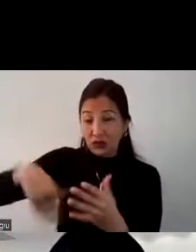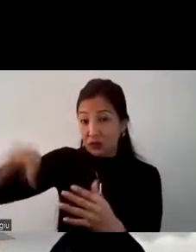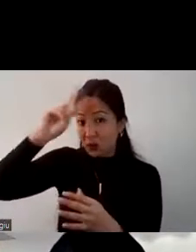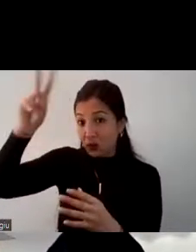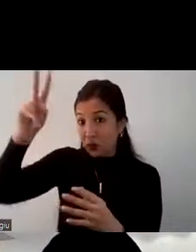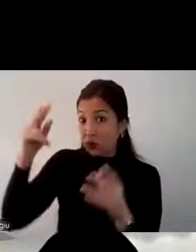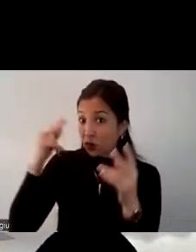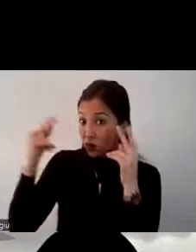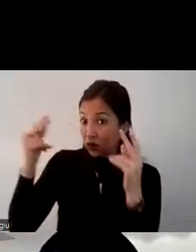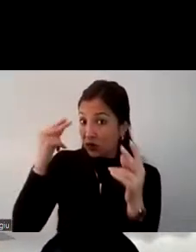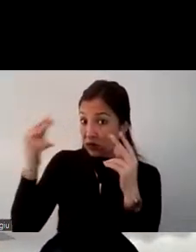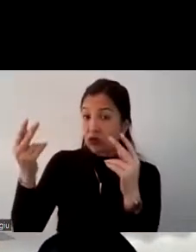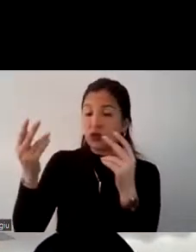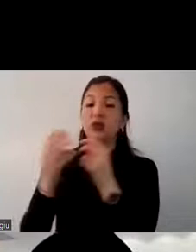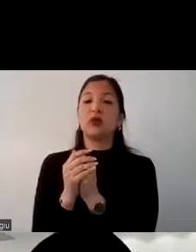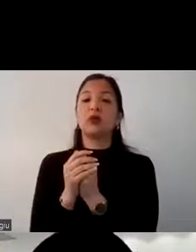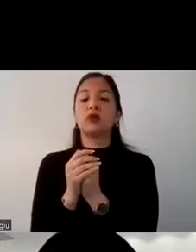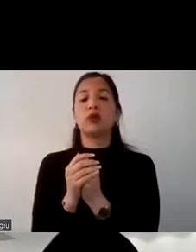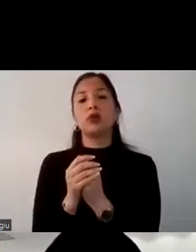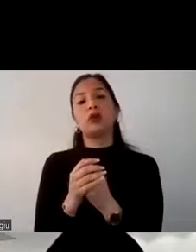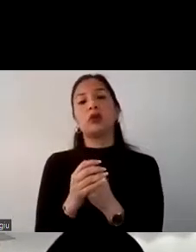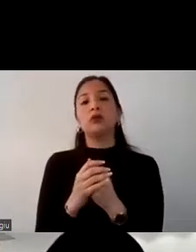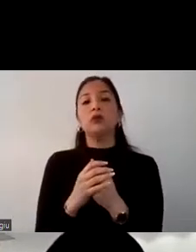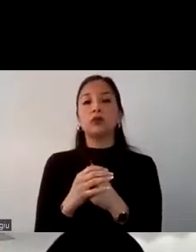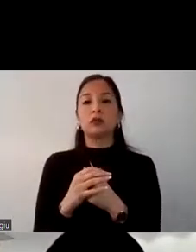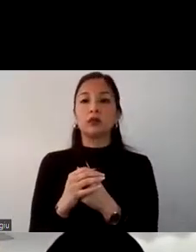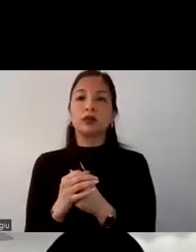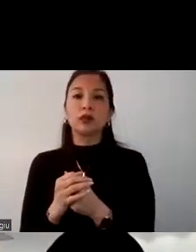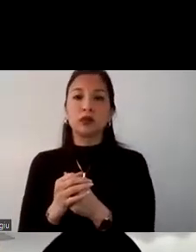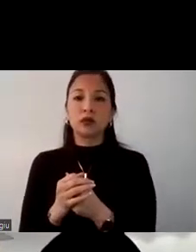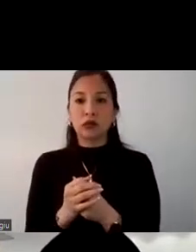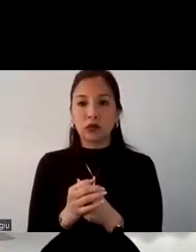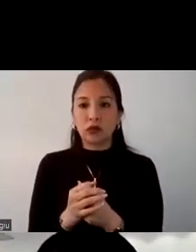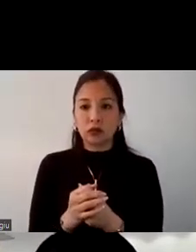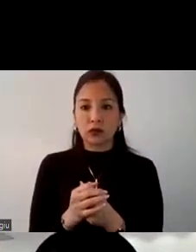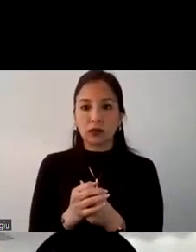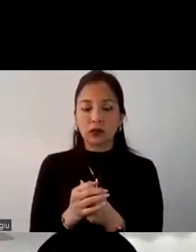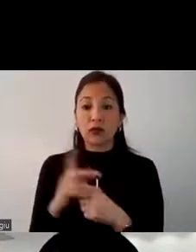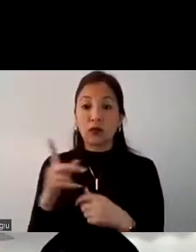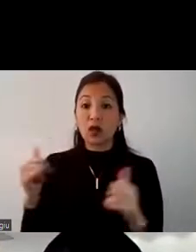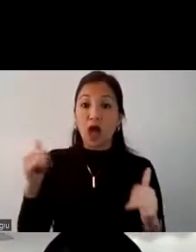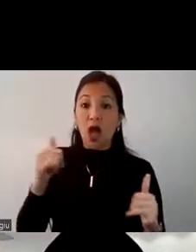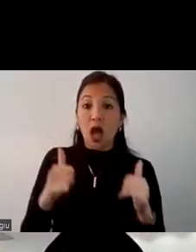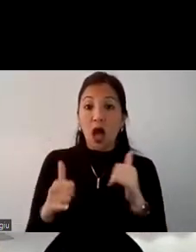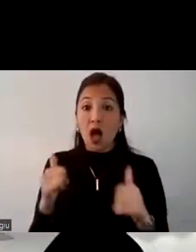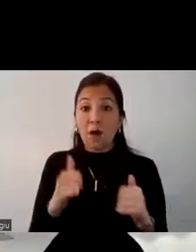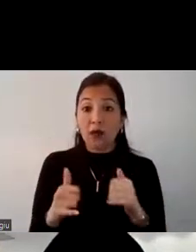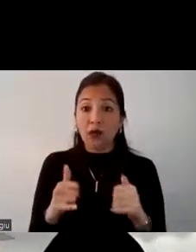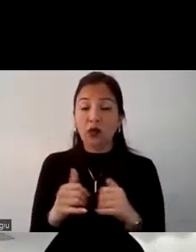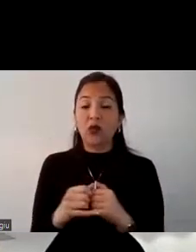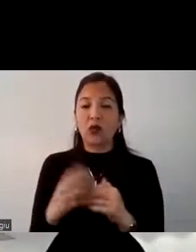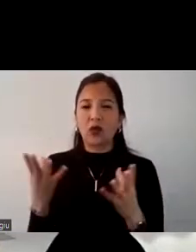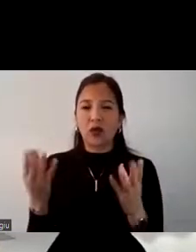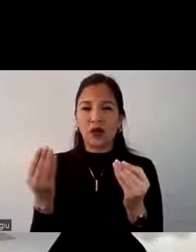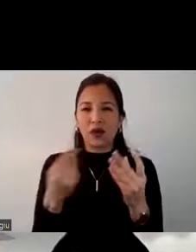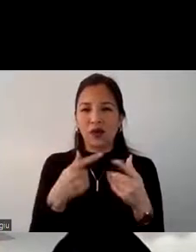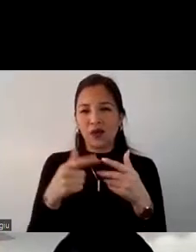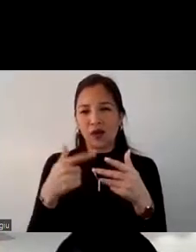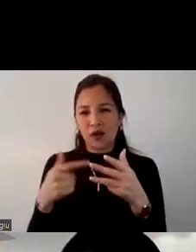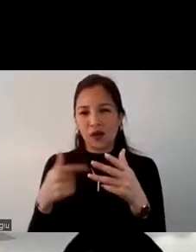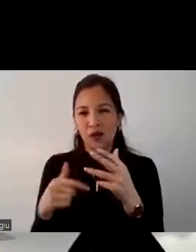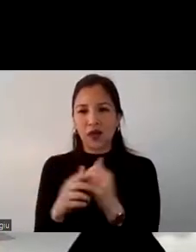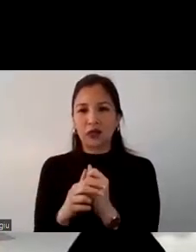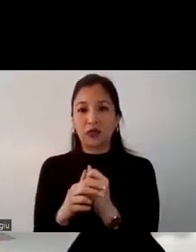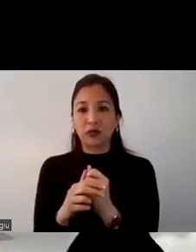de cultura en cuestión de naturaleza y en cuestión de aventura para que sepan todo lo que pueden hacer y todo lo que pueden conocer